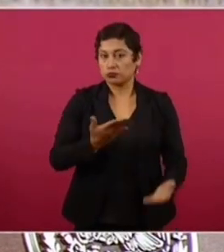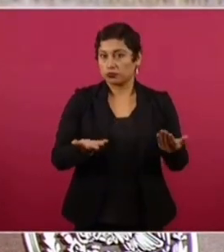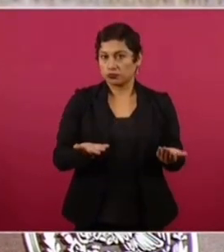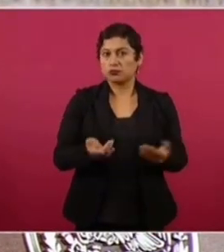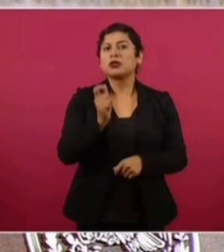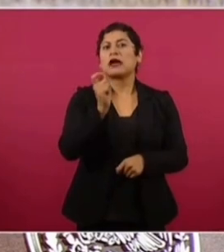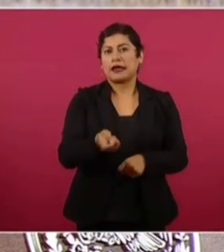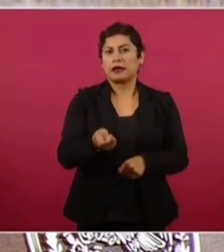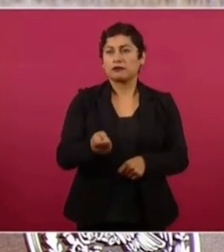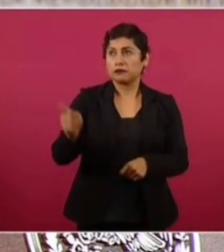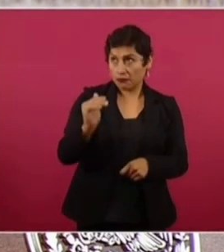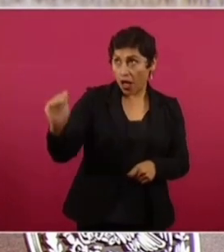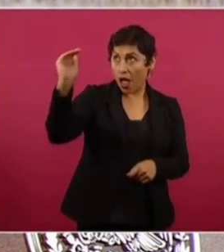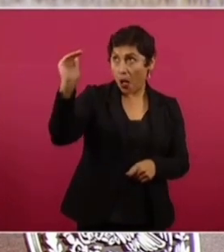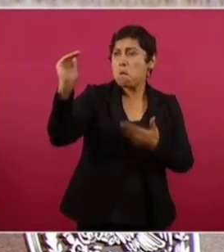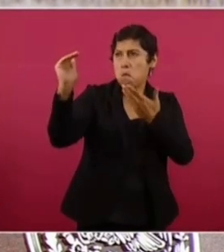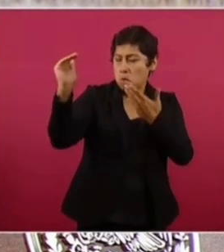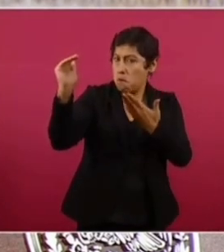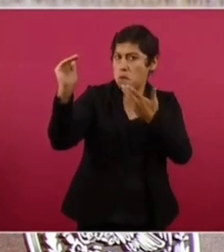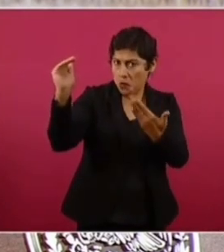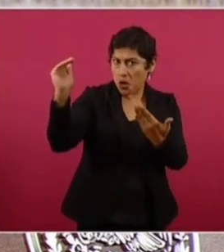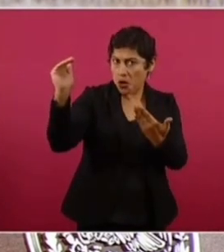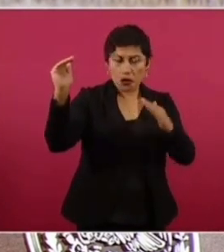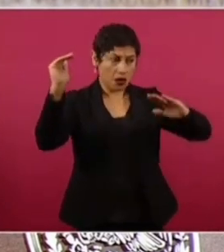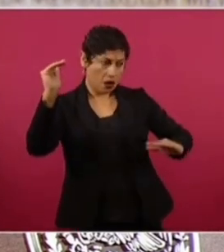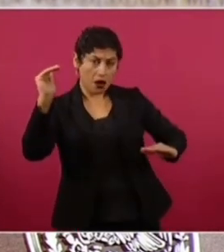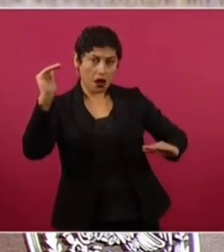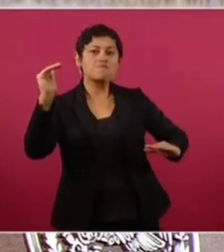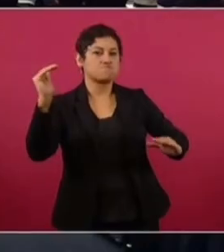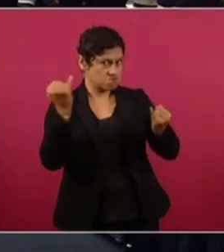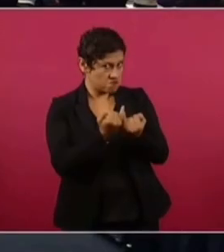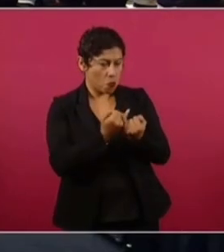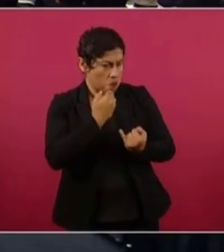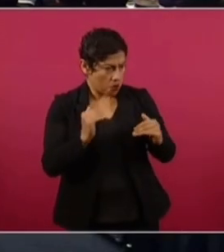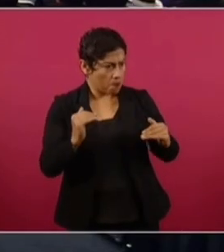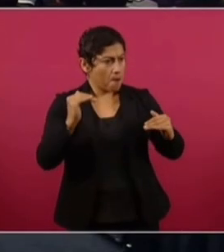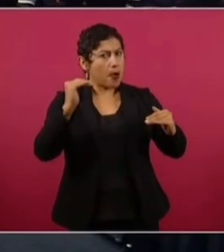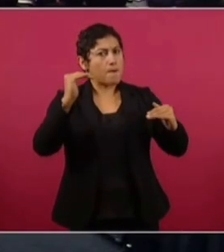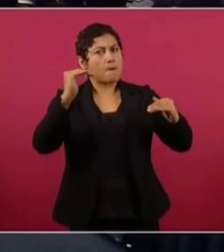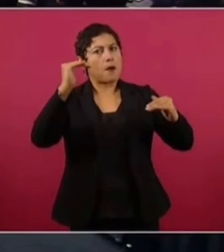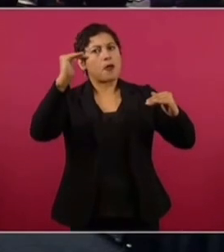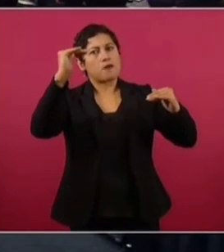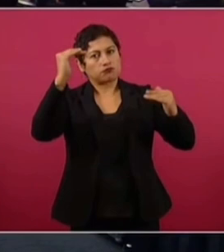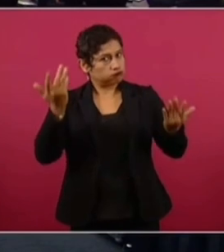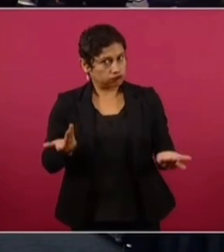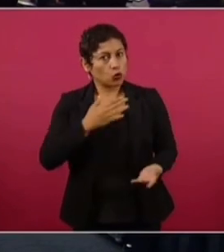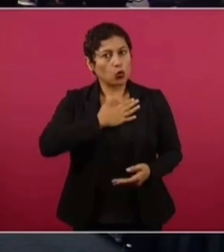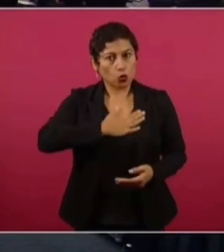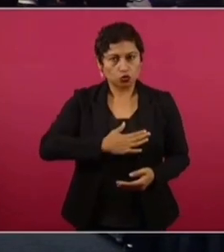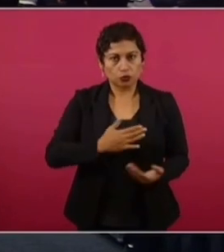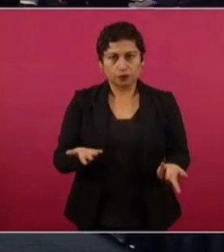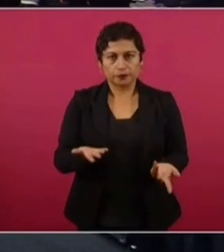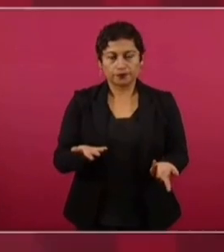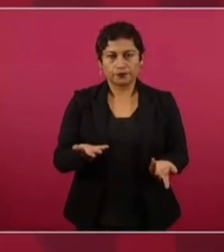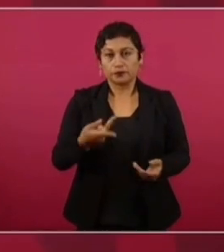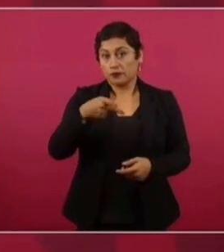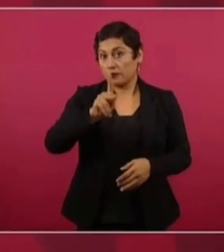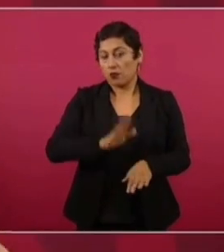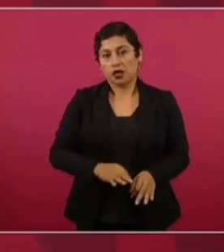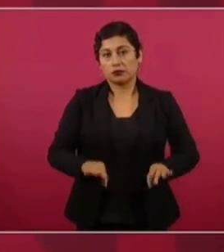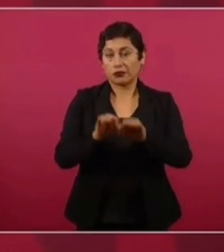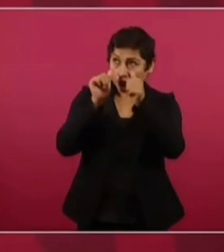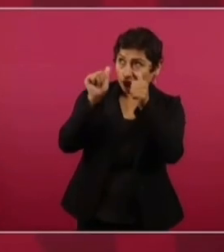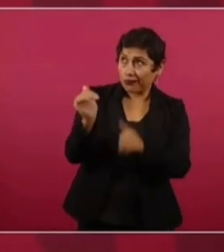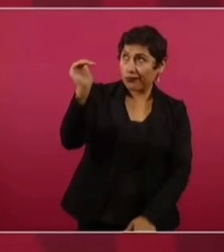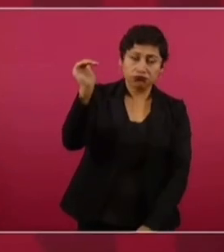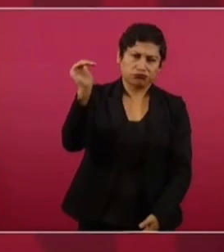Buscar que le vaya bien al de arriba, pero que también le vaya bien al de abajo y darle preferencia a los más